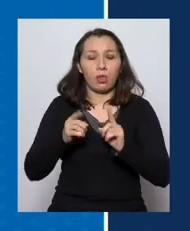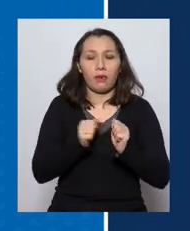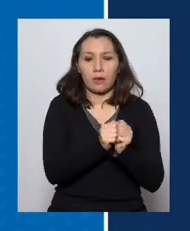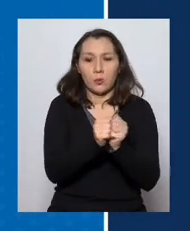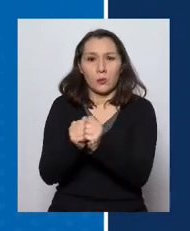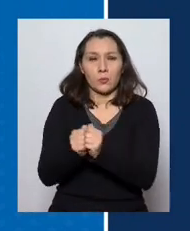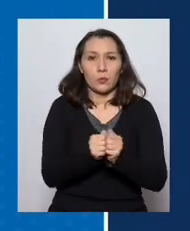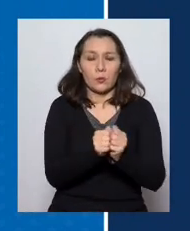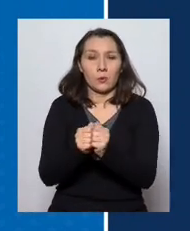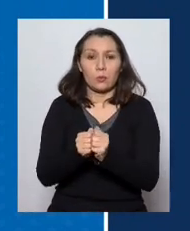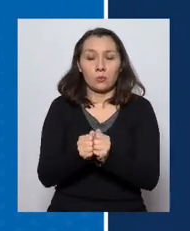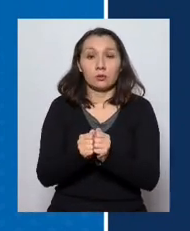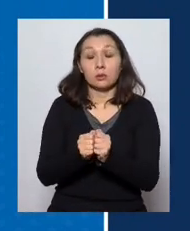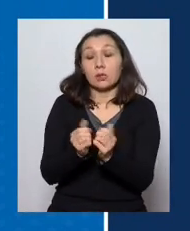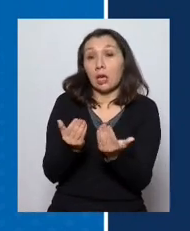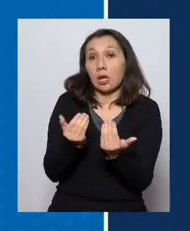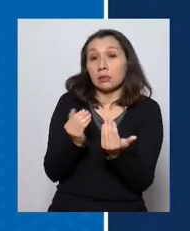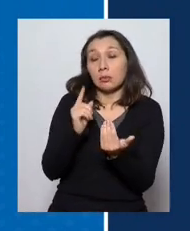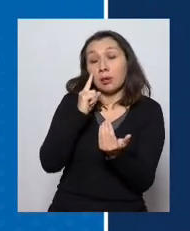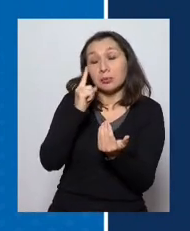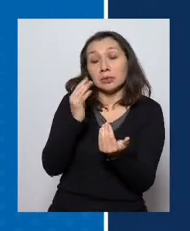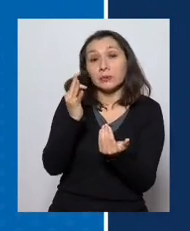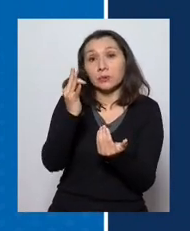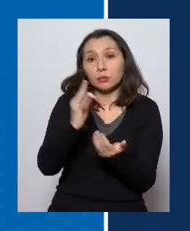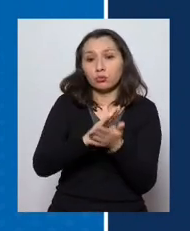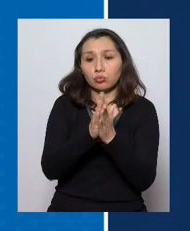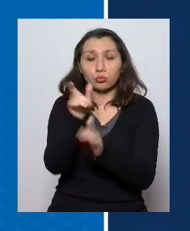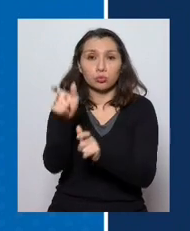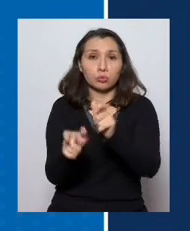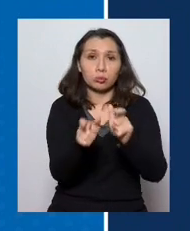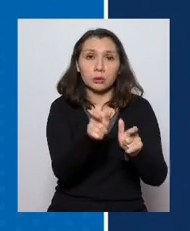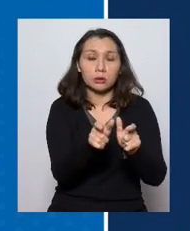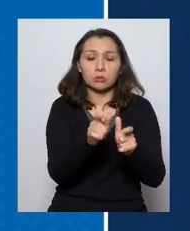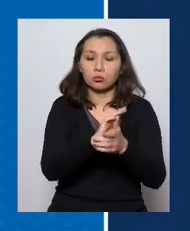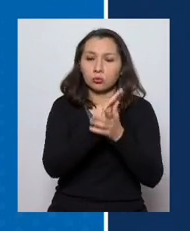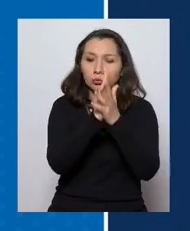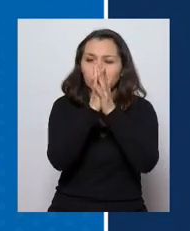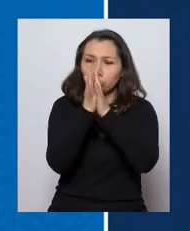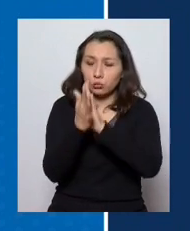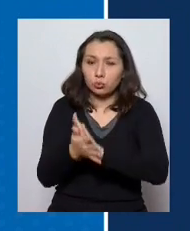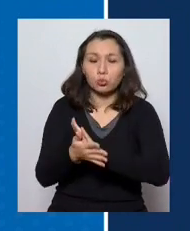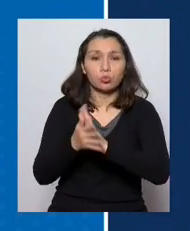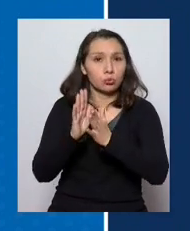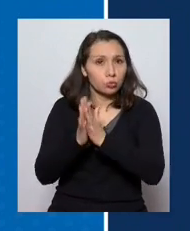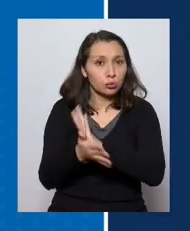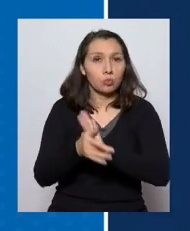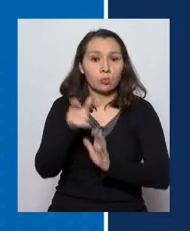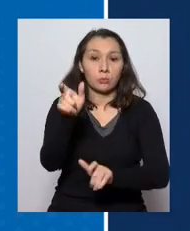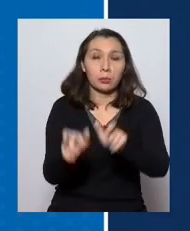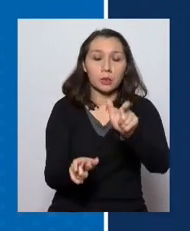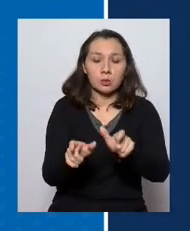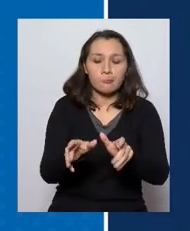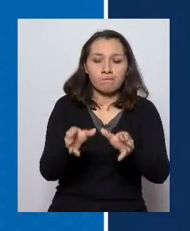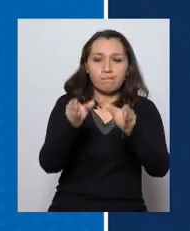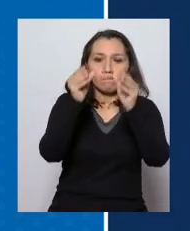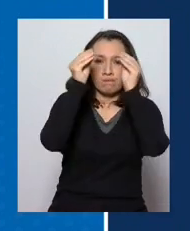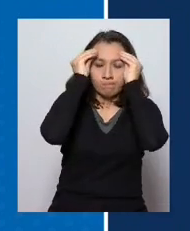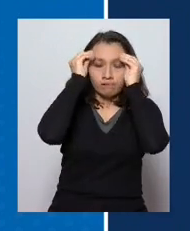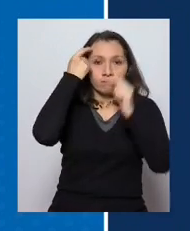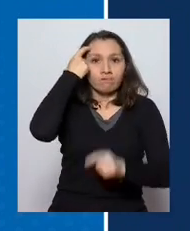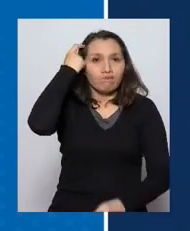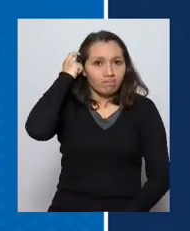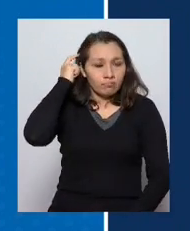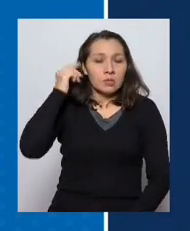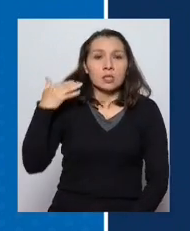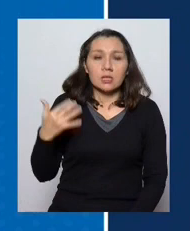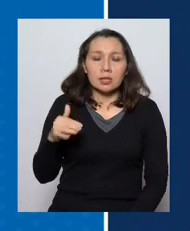unidos. Tenemos la esperanza que todas las personas, absolutamente todas las personas, tomen conciencia de